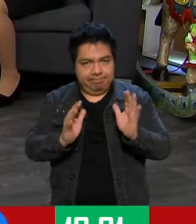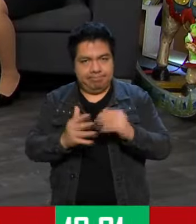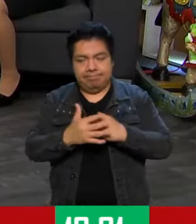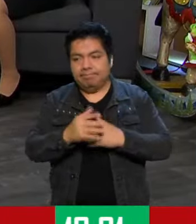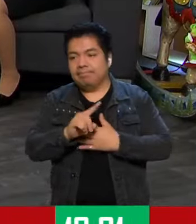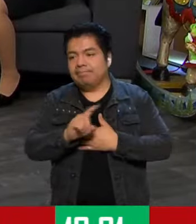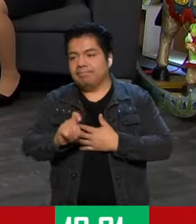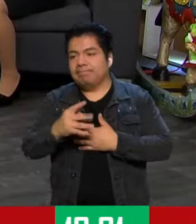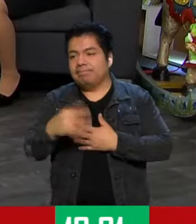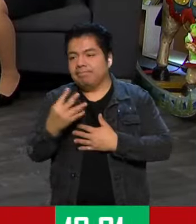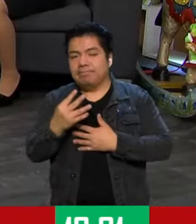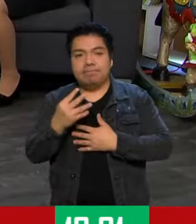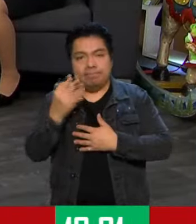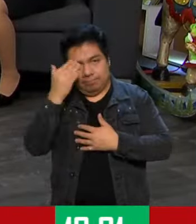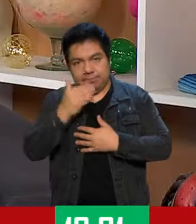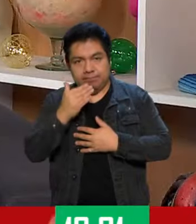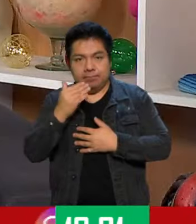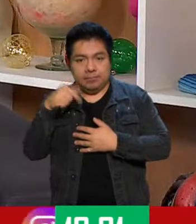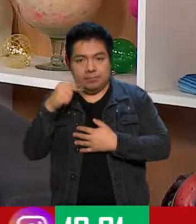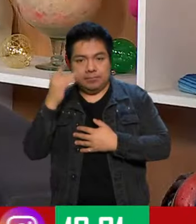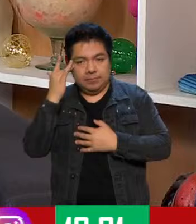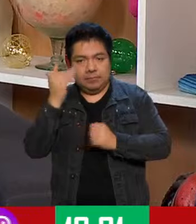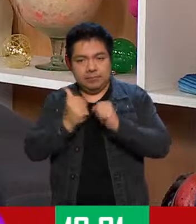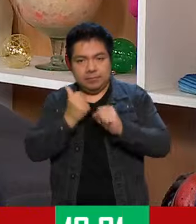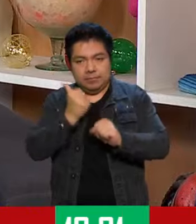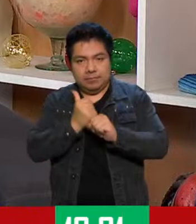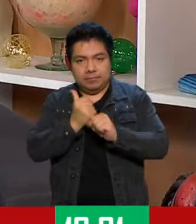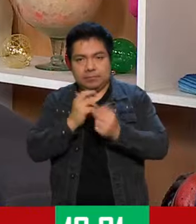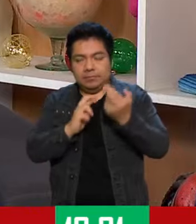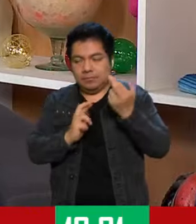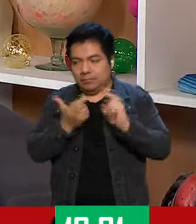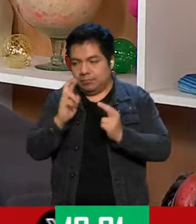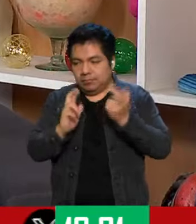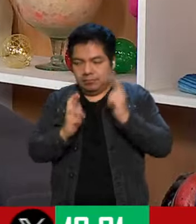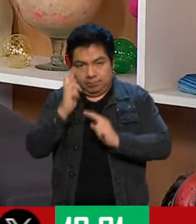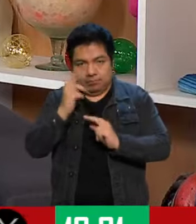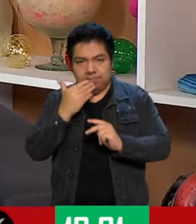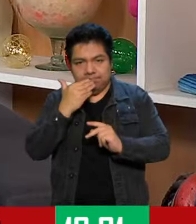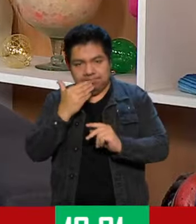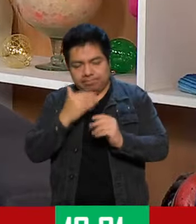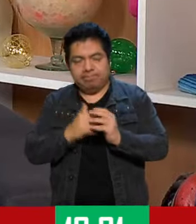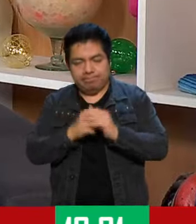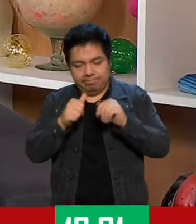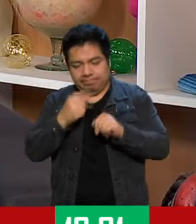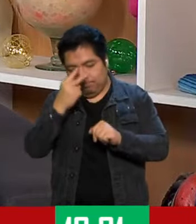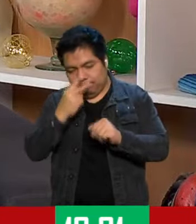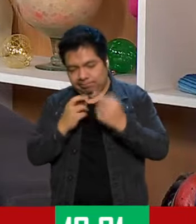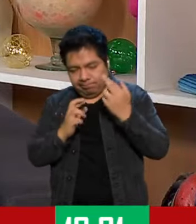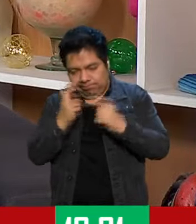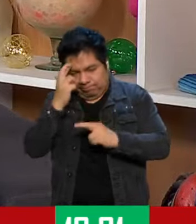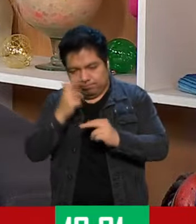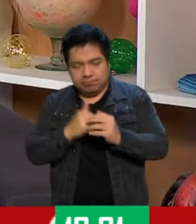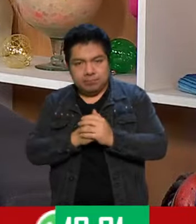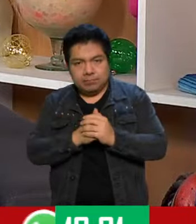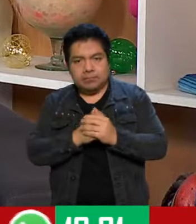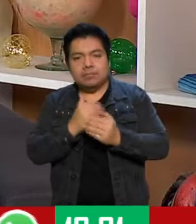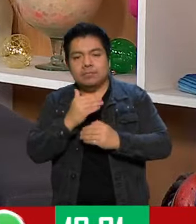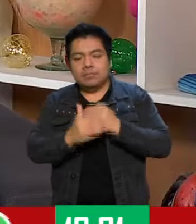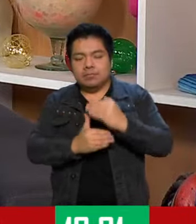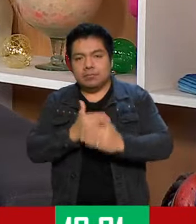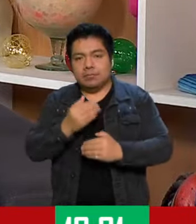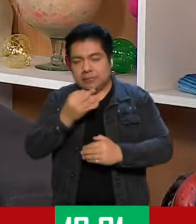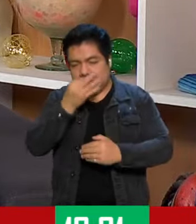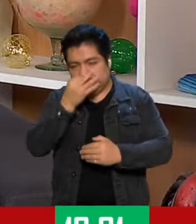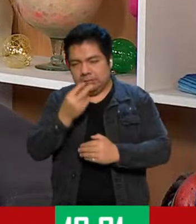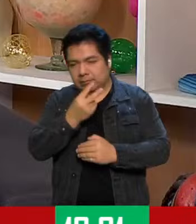114 aniversario de nuestro movimiento de Revolución Mexicana y vamos rumbo a los 200